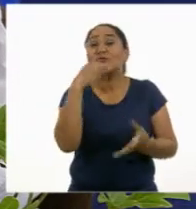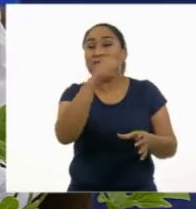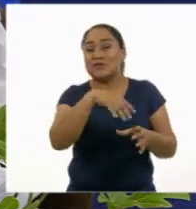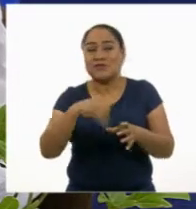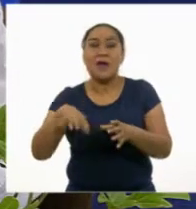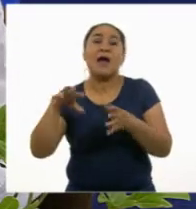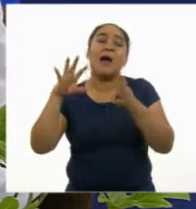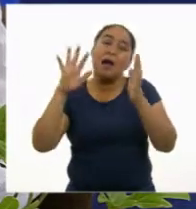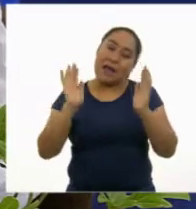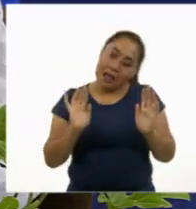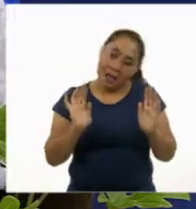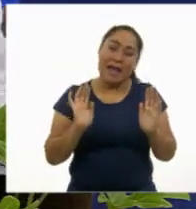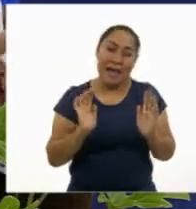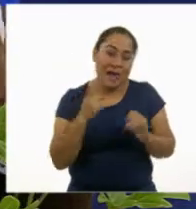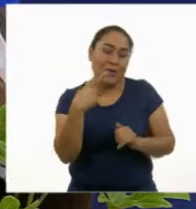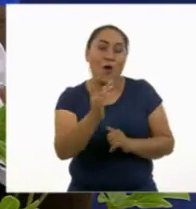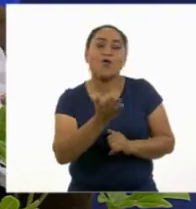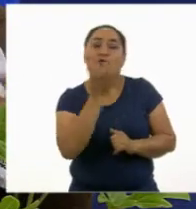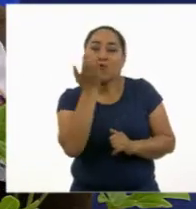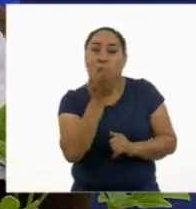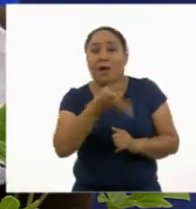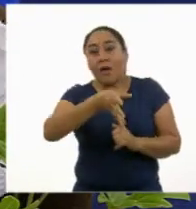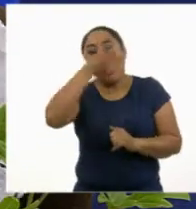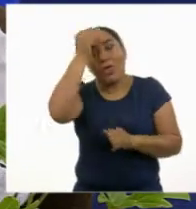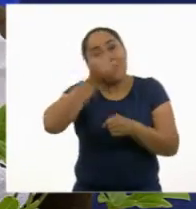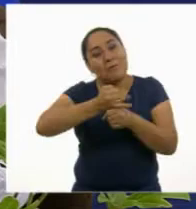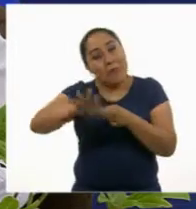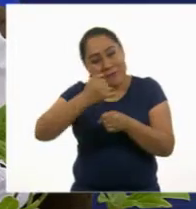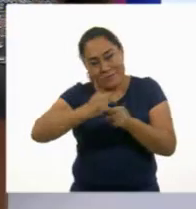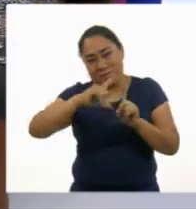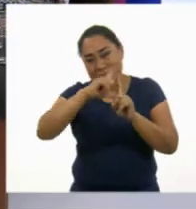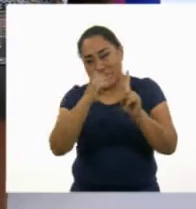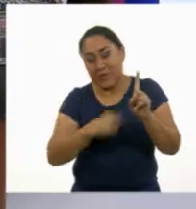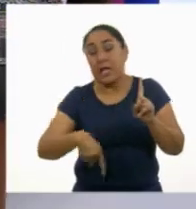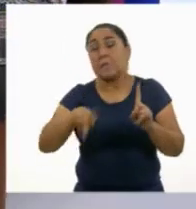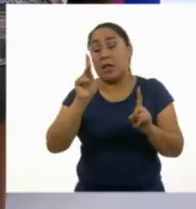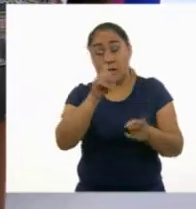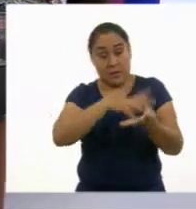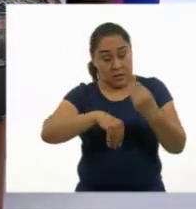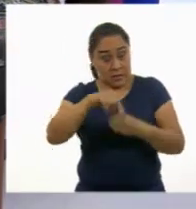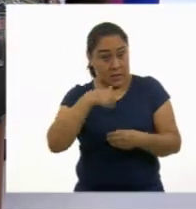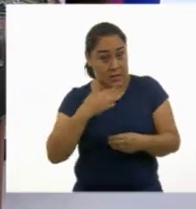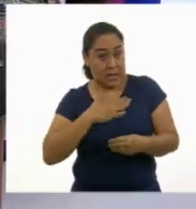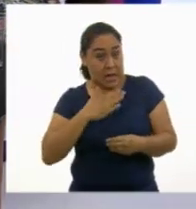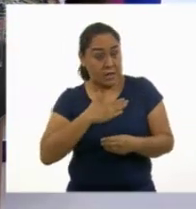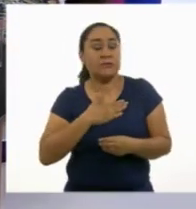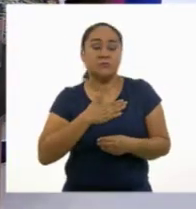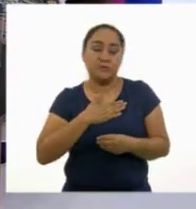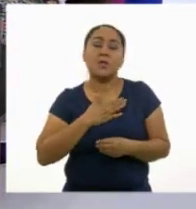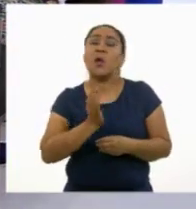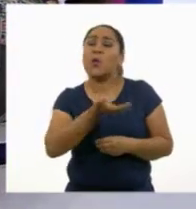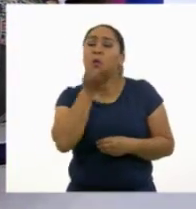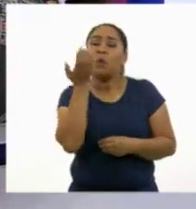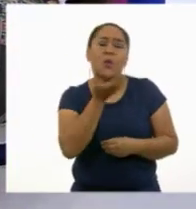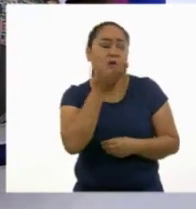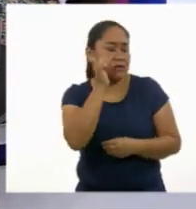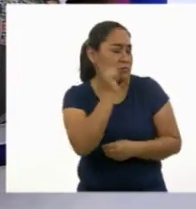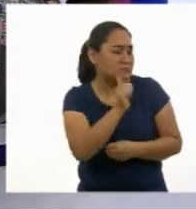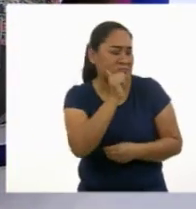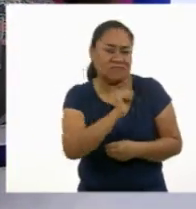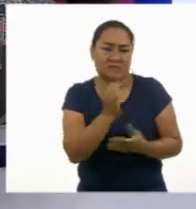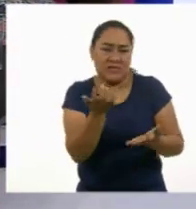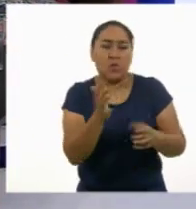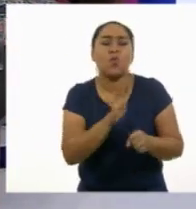costumbre que ya se ha adoptado en varias partes de nuestro país. Pero en mi casa participamos en una tradición muy común.